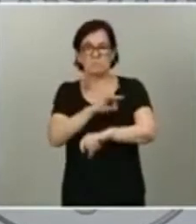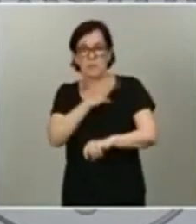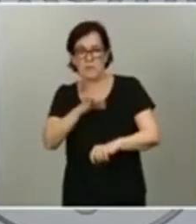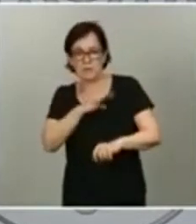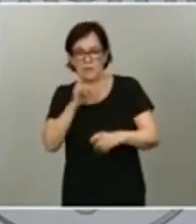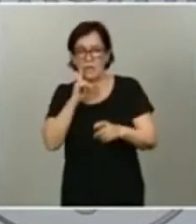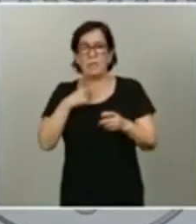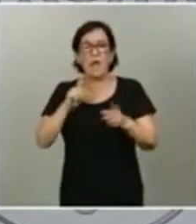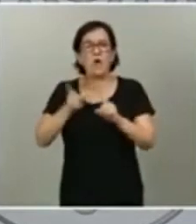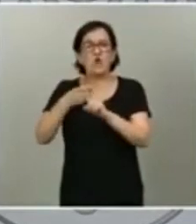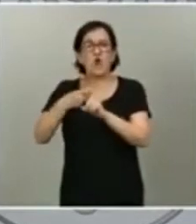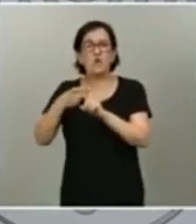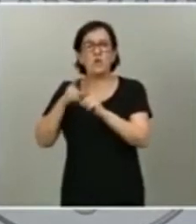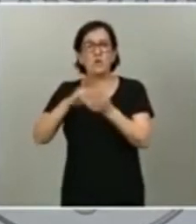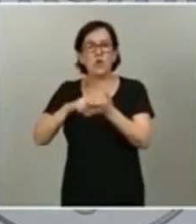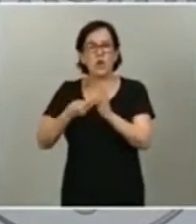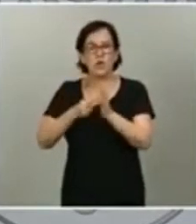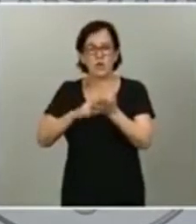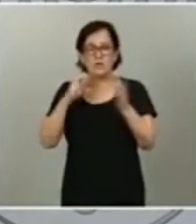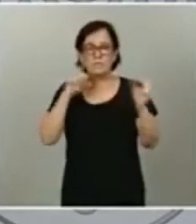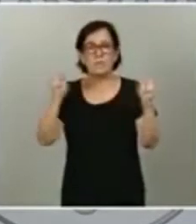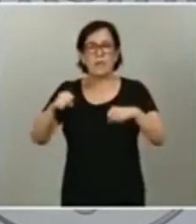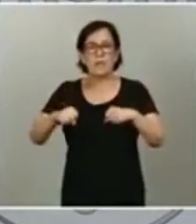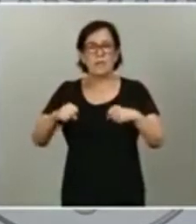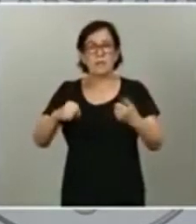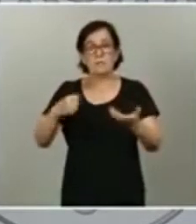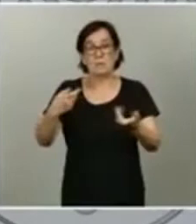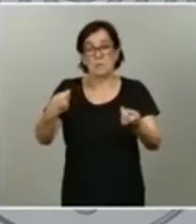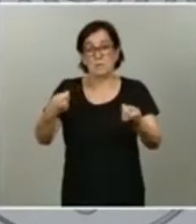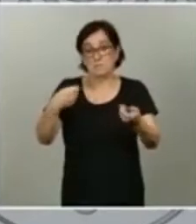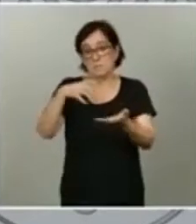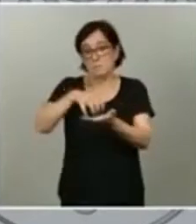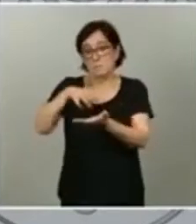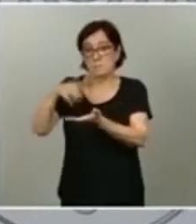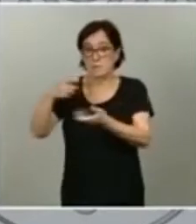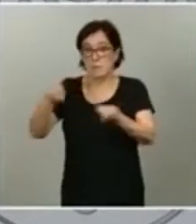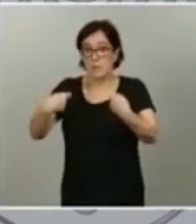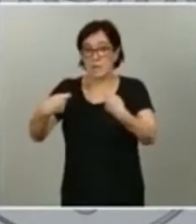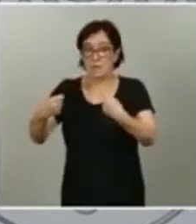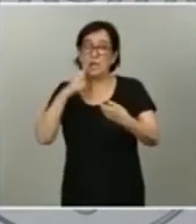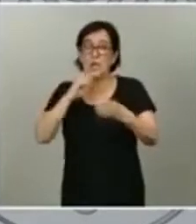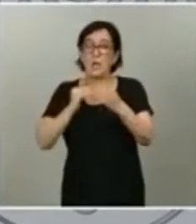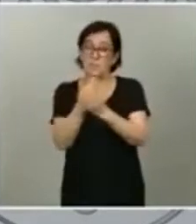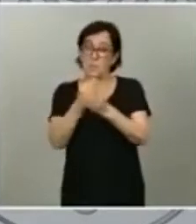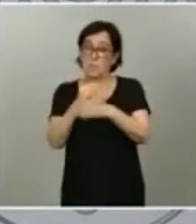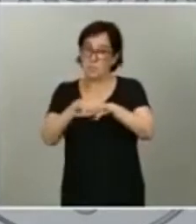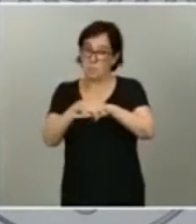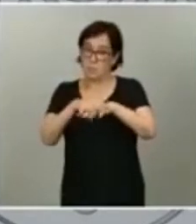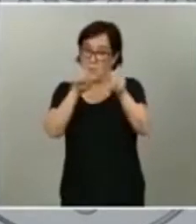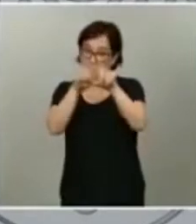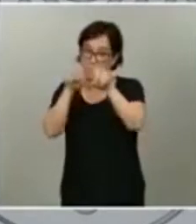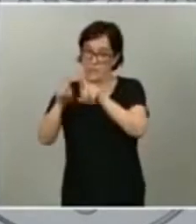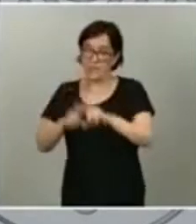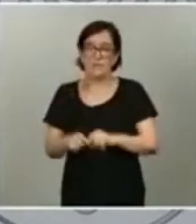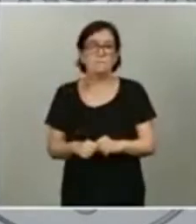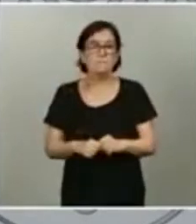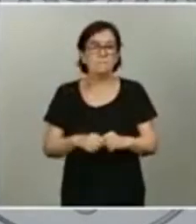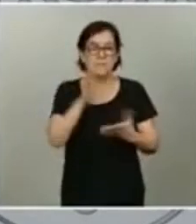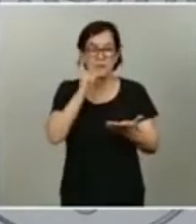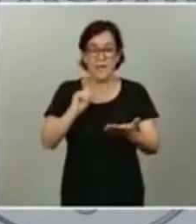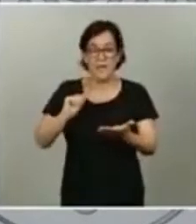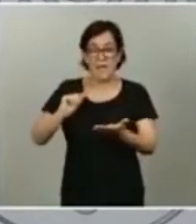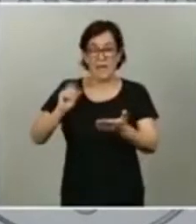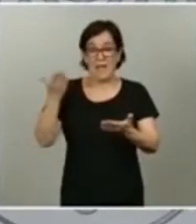pactadas en nuestro mercado laboral y en nuestro tejido productivo. De hecho, de esta manera, la firma de ayer,